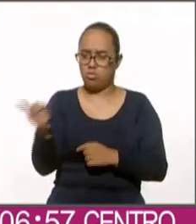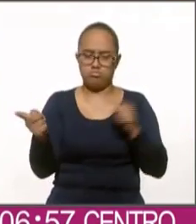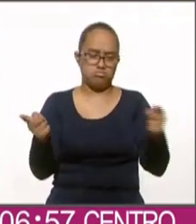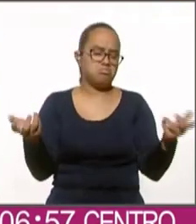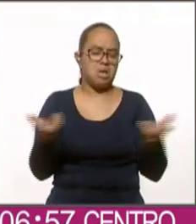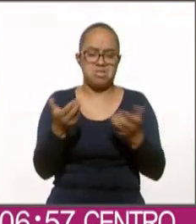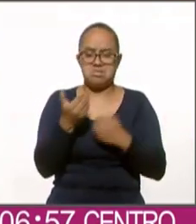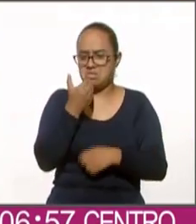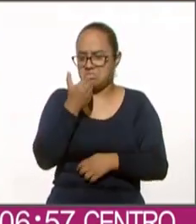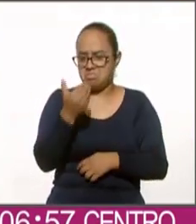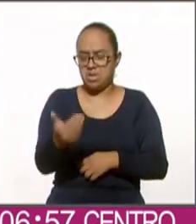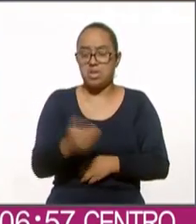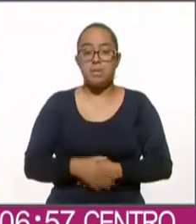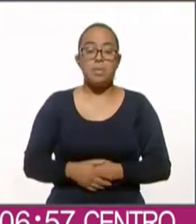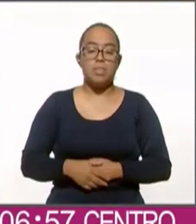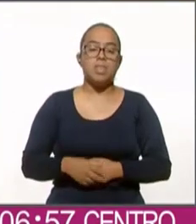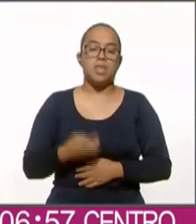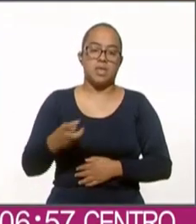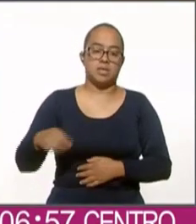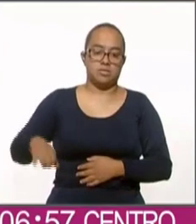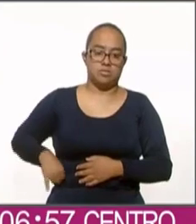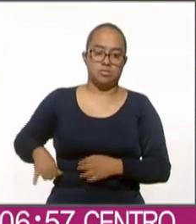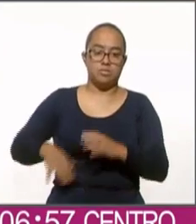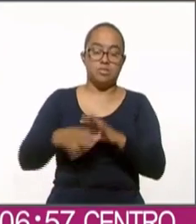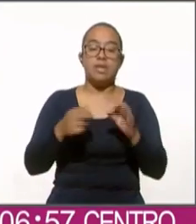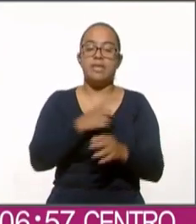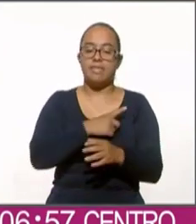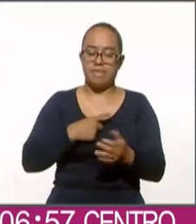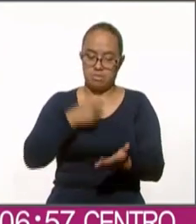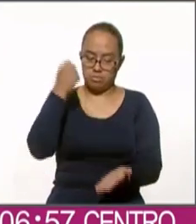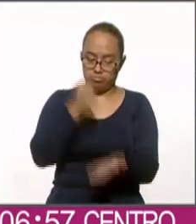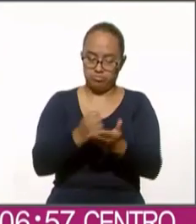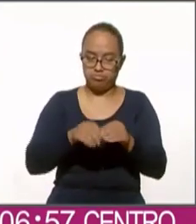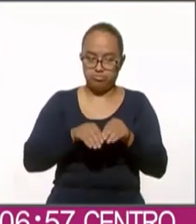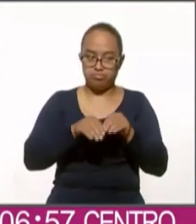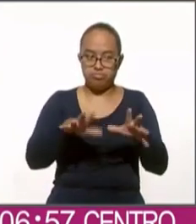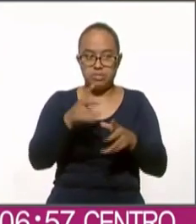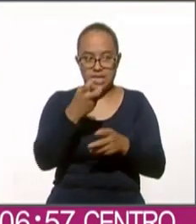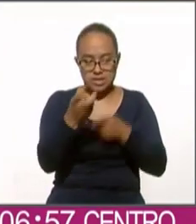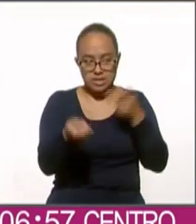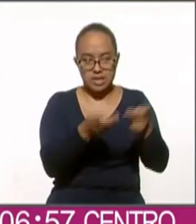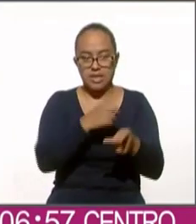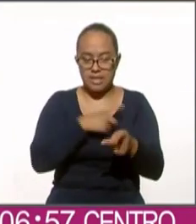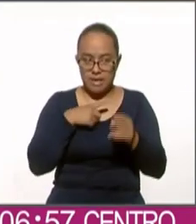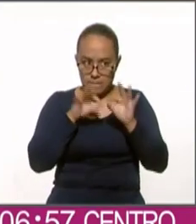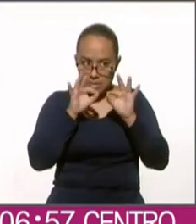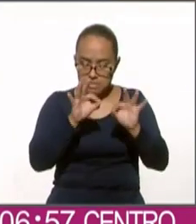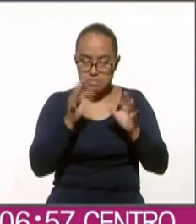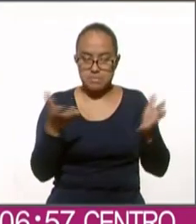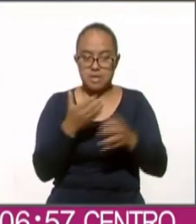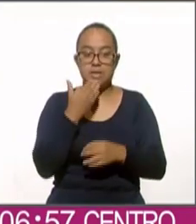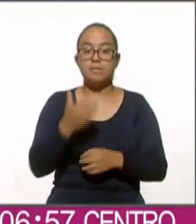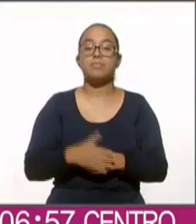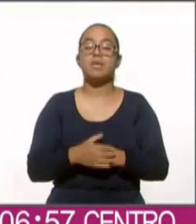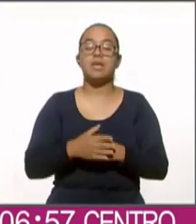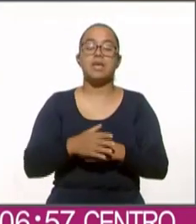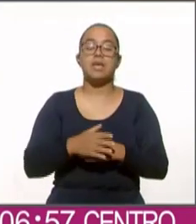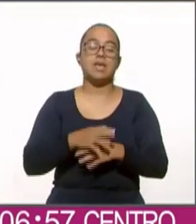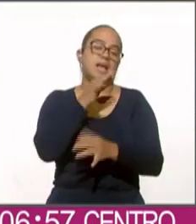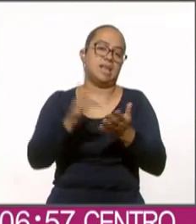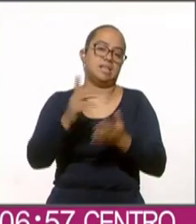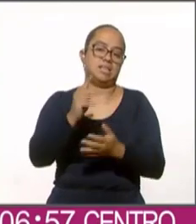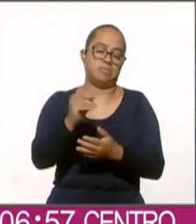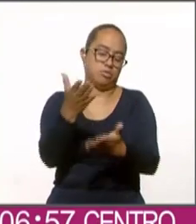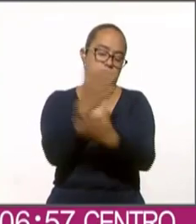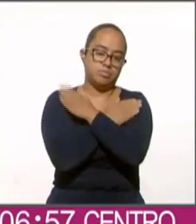bien pues es interesante esto último regulación en el tema de las encuestas y encuestadoras vámonos Paco gracias